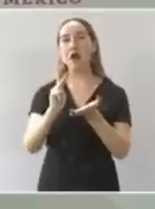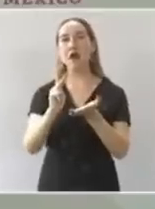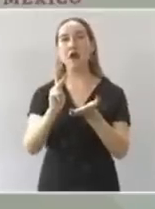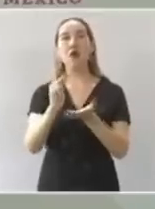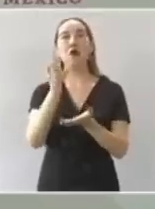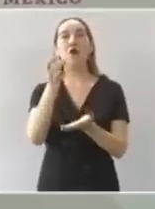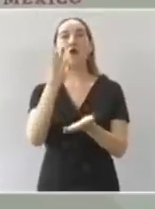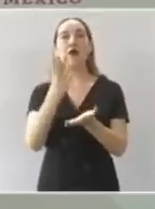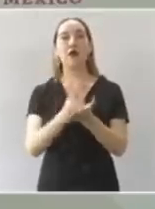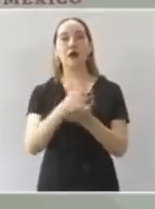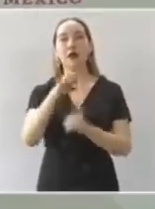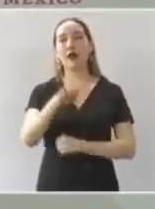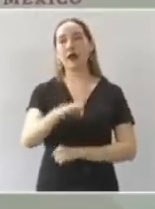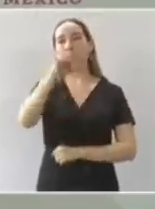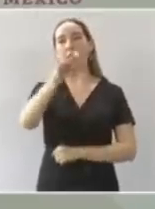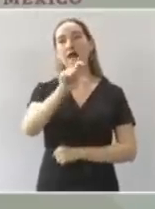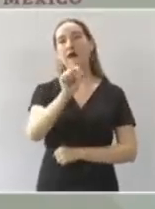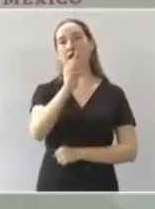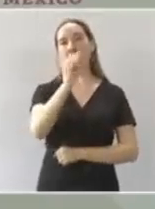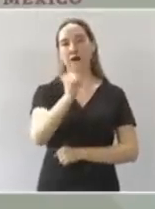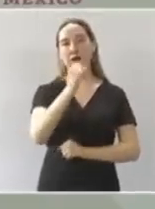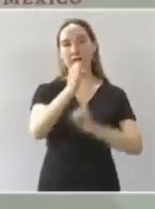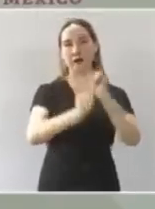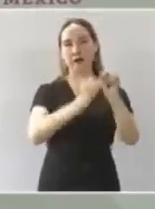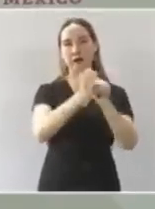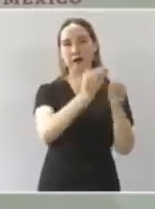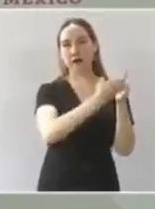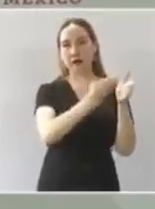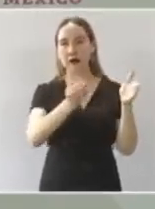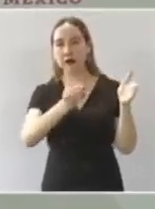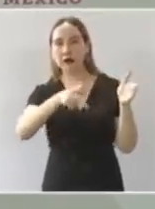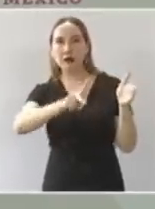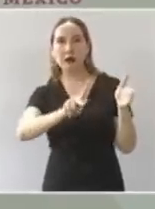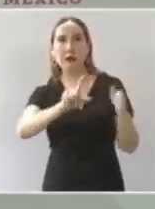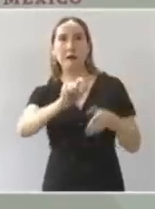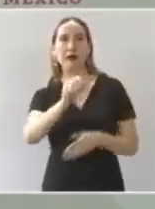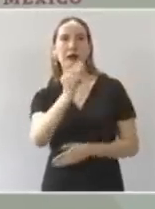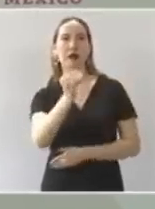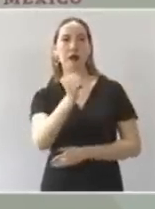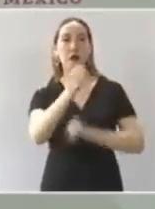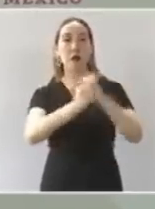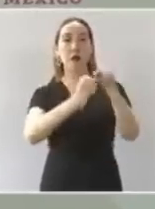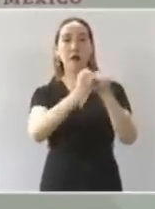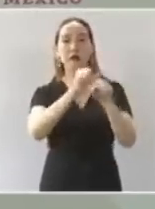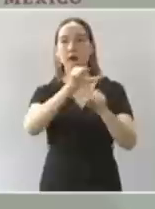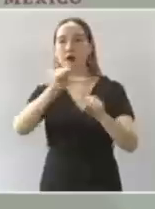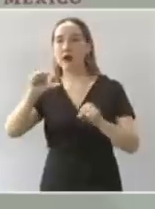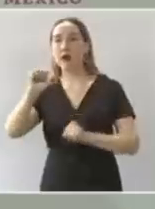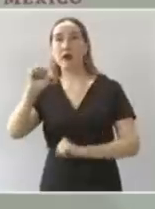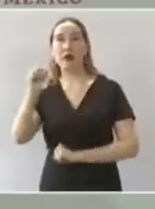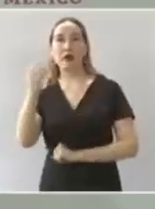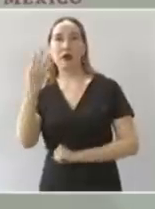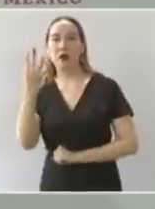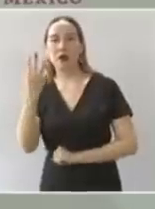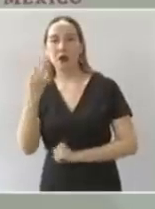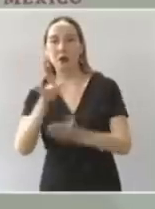29 años y de 29 a 64 no había